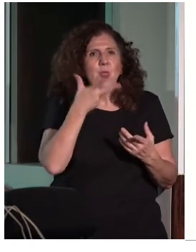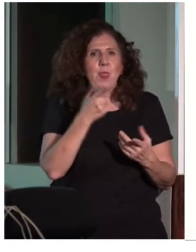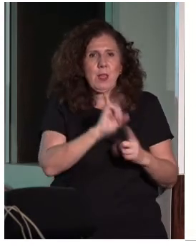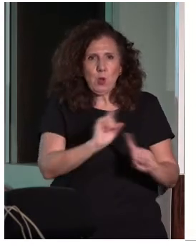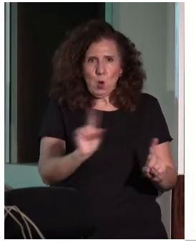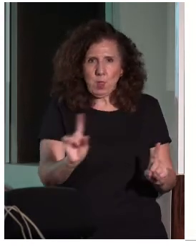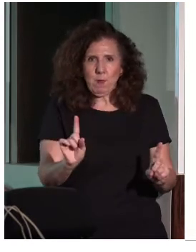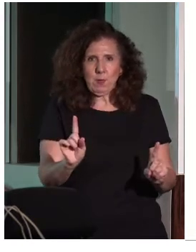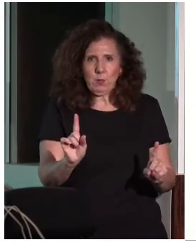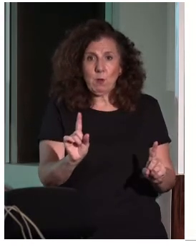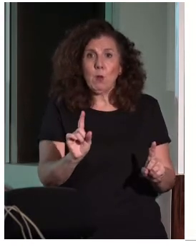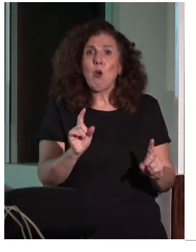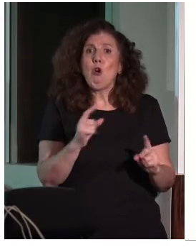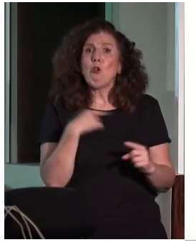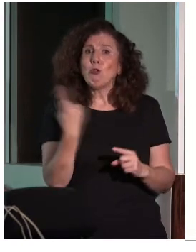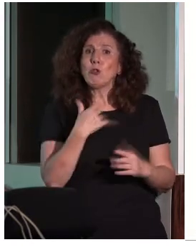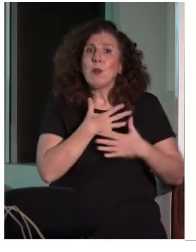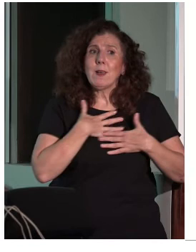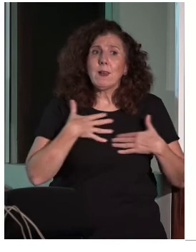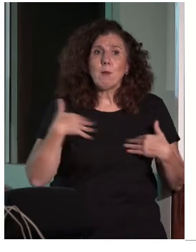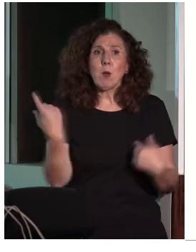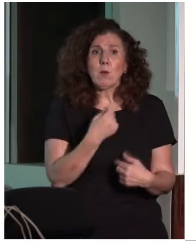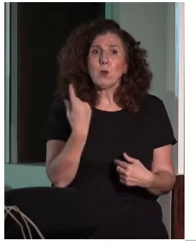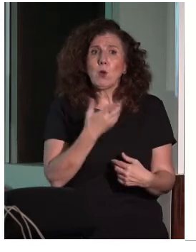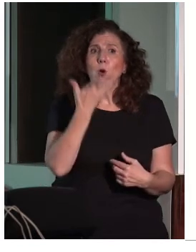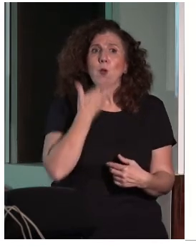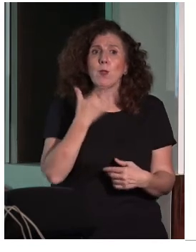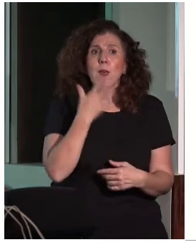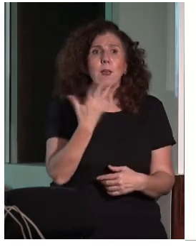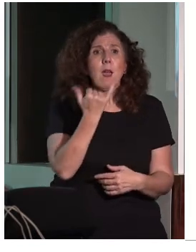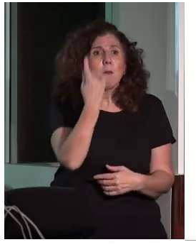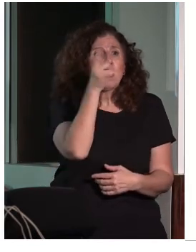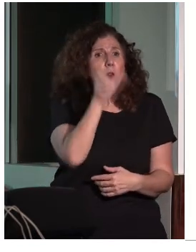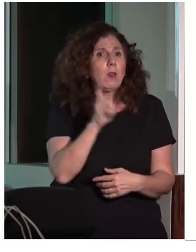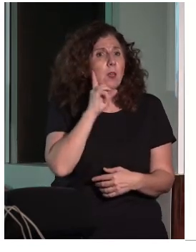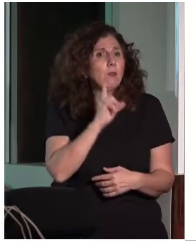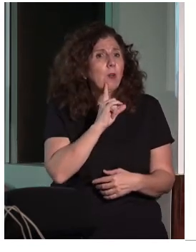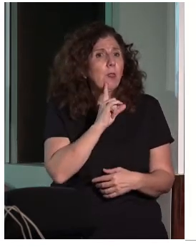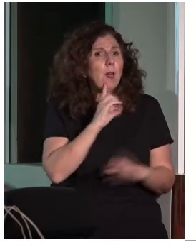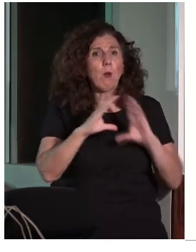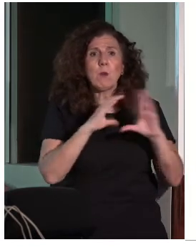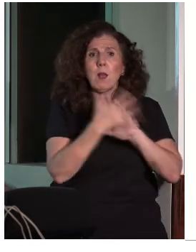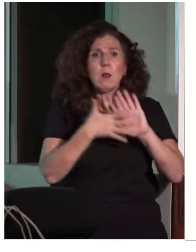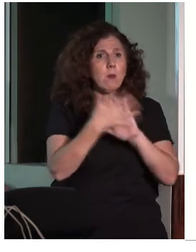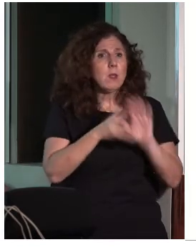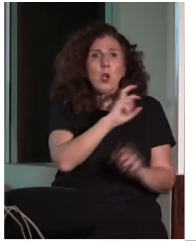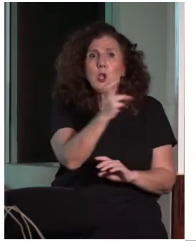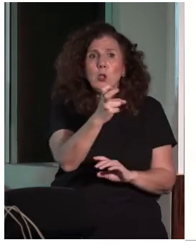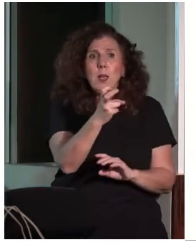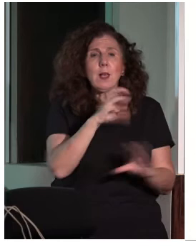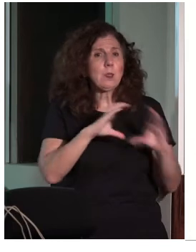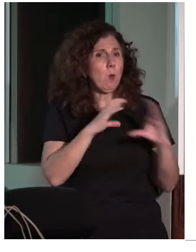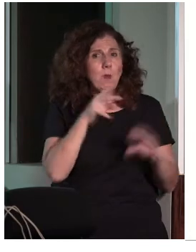ustedes conozcan que existen personas sordas que comunican en lengua de signos y personas sordas que comunican en lenguaje oral.